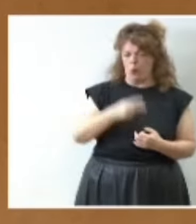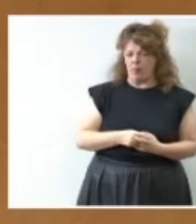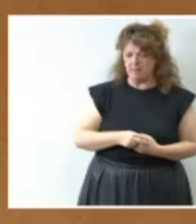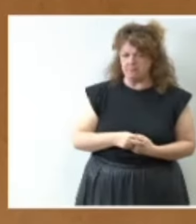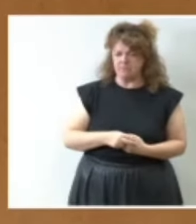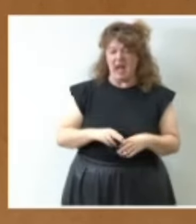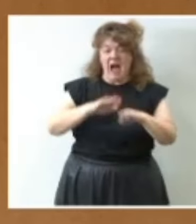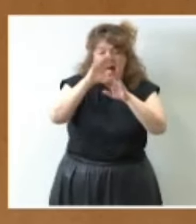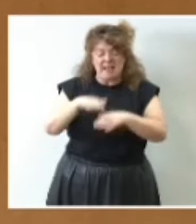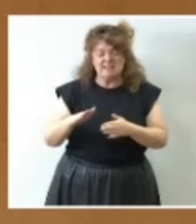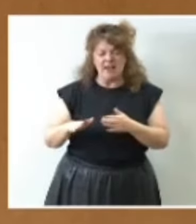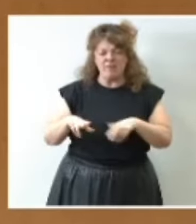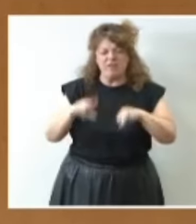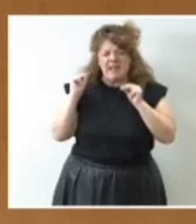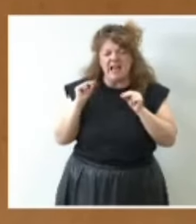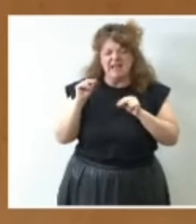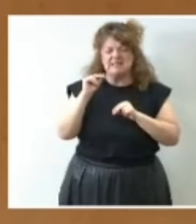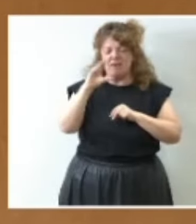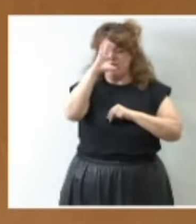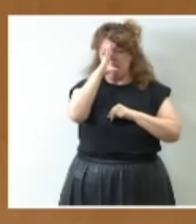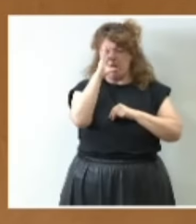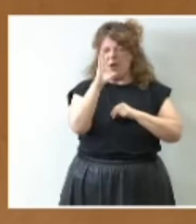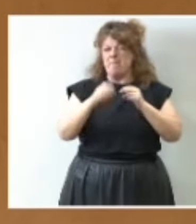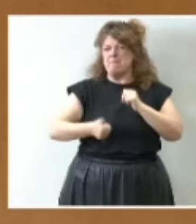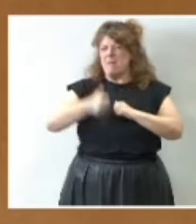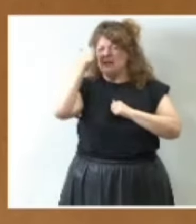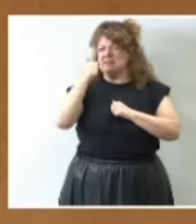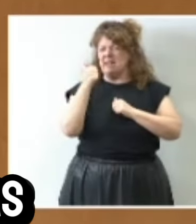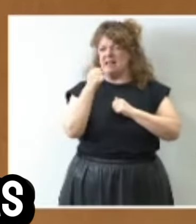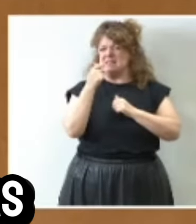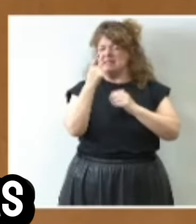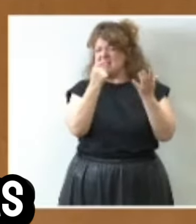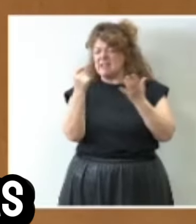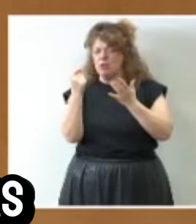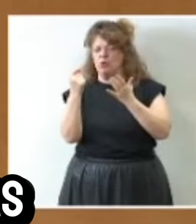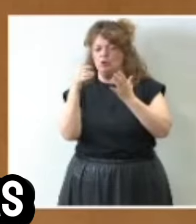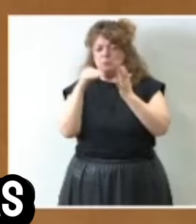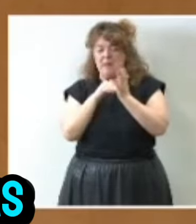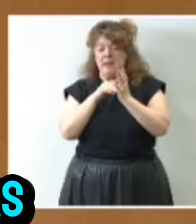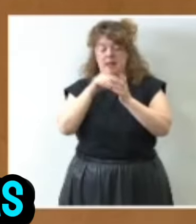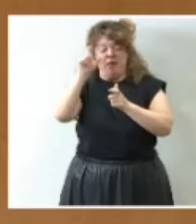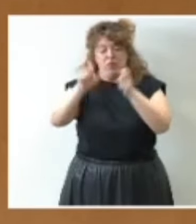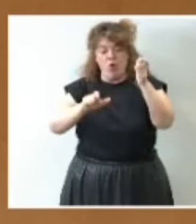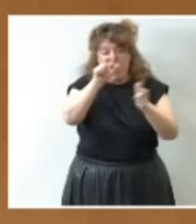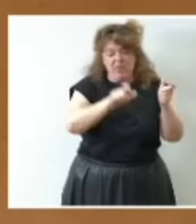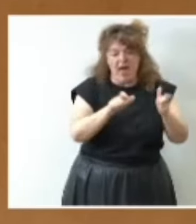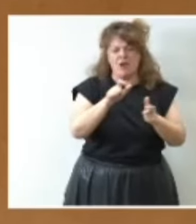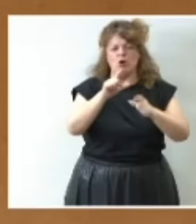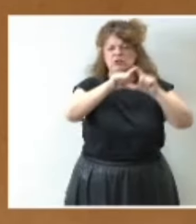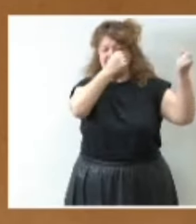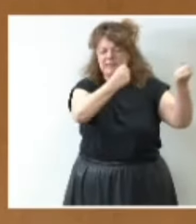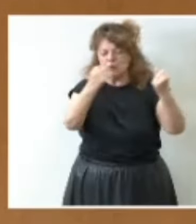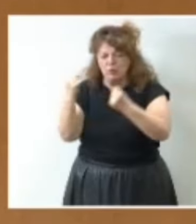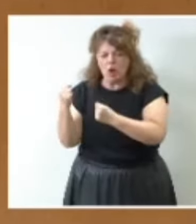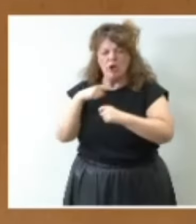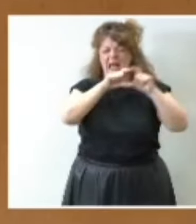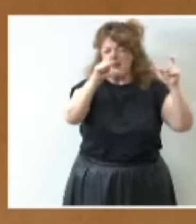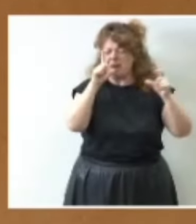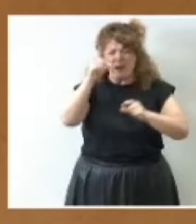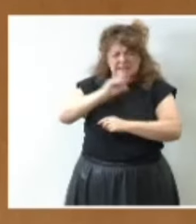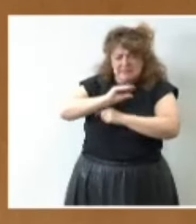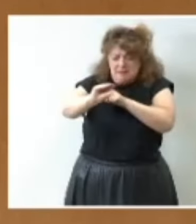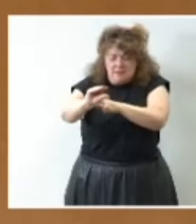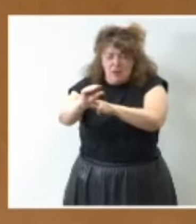finales de febrero más de 627.000 ciudadanos instituciones y empresas han recibido ya más de